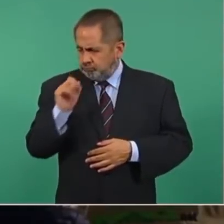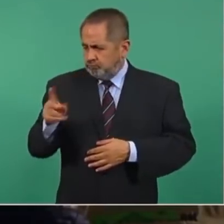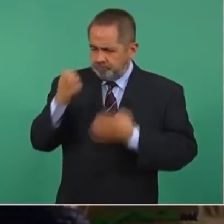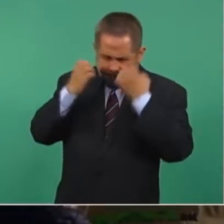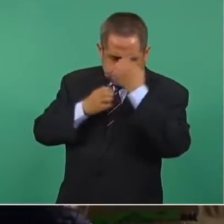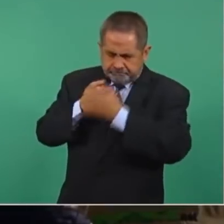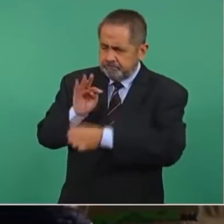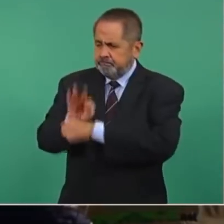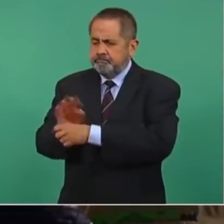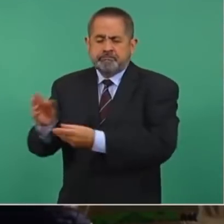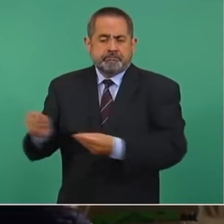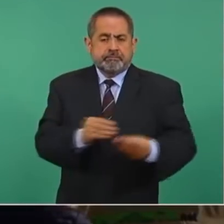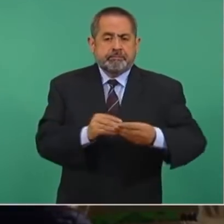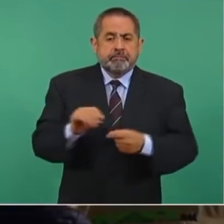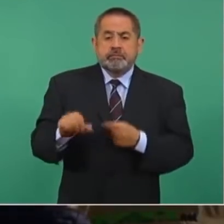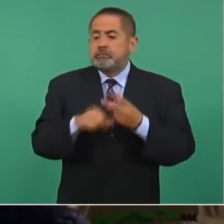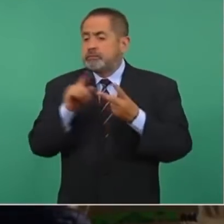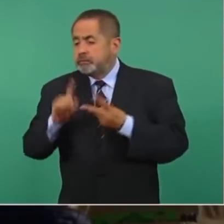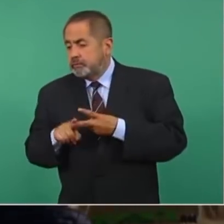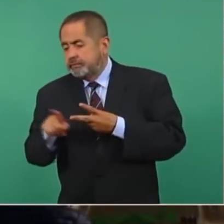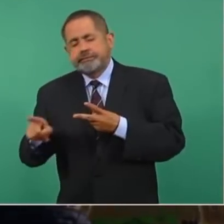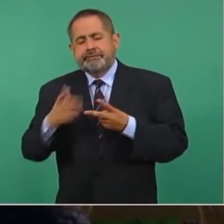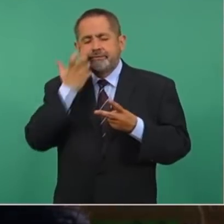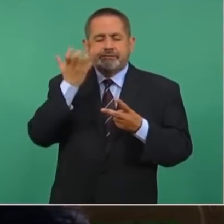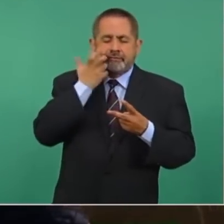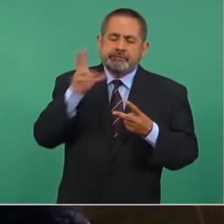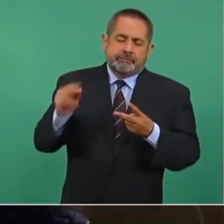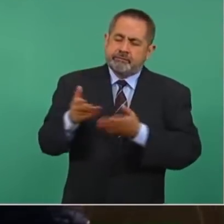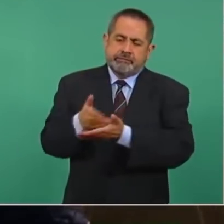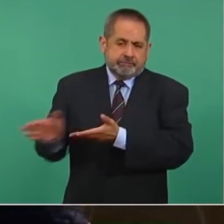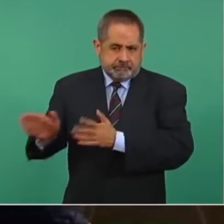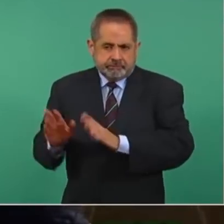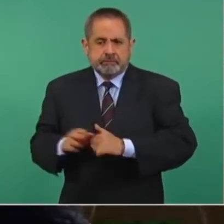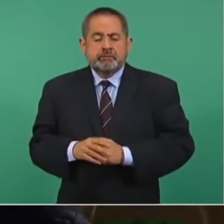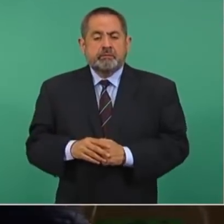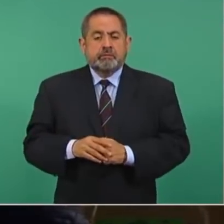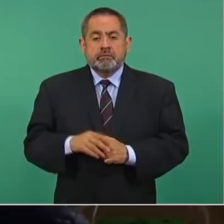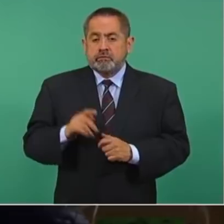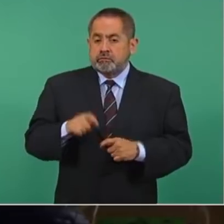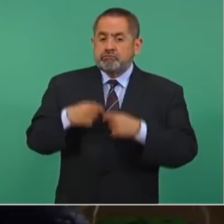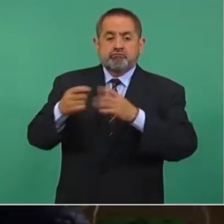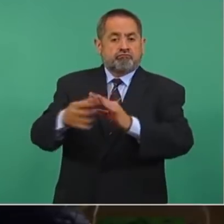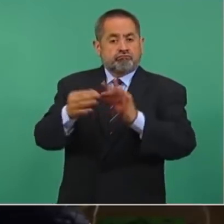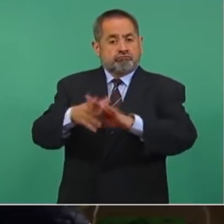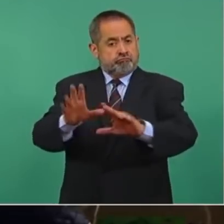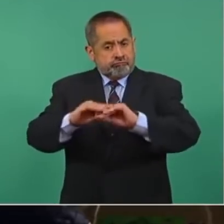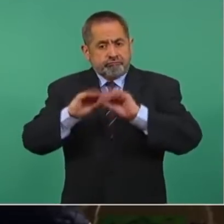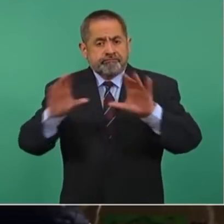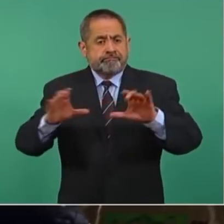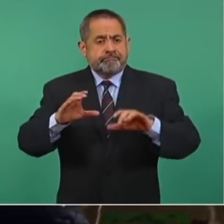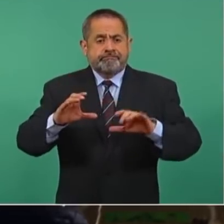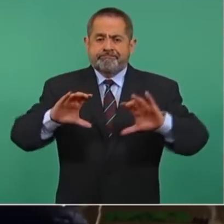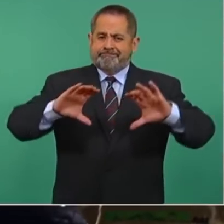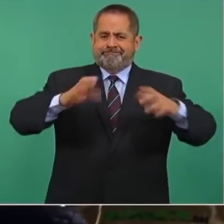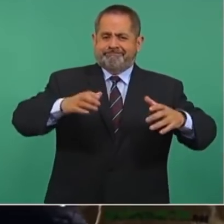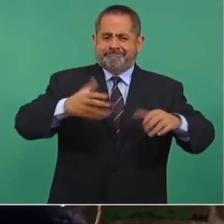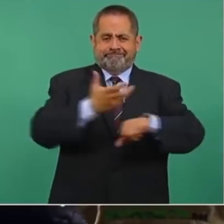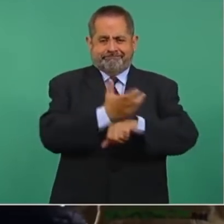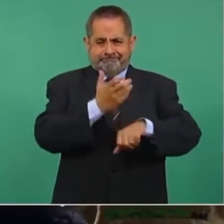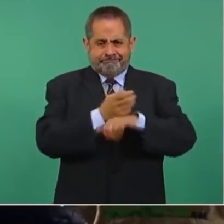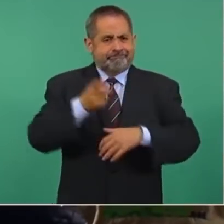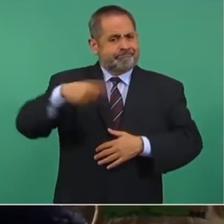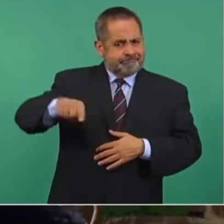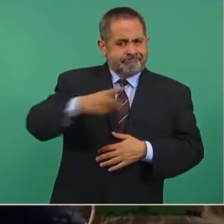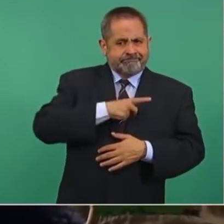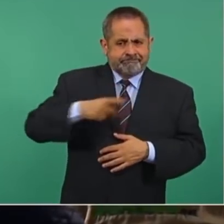mientras desechamos rápidamente las que no lo tienen. Le he dejado claro al Congreso de los Estados Unidos que también es hora de que actúen